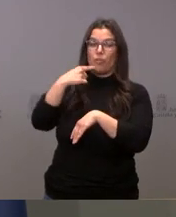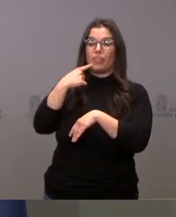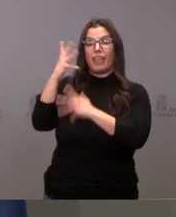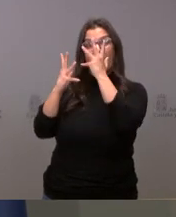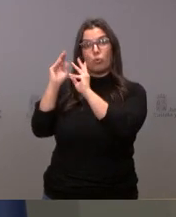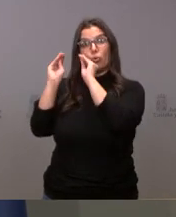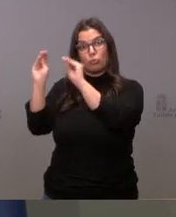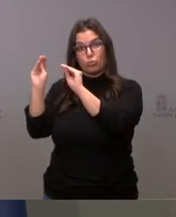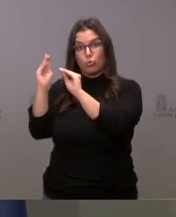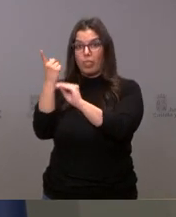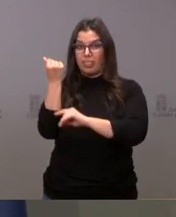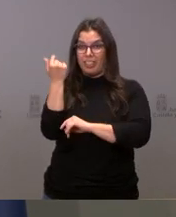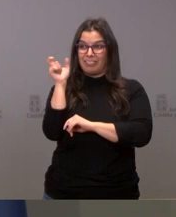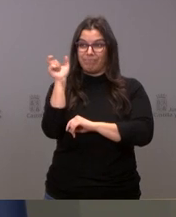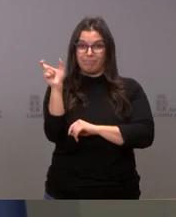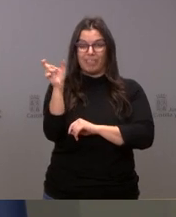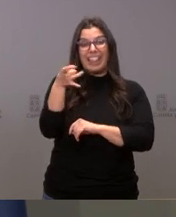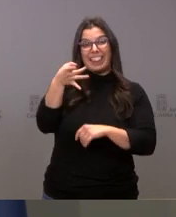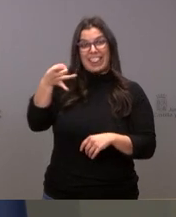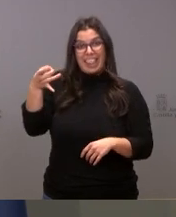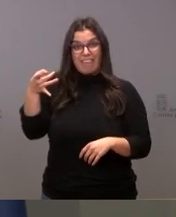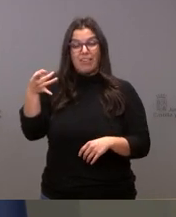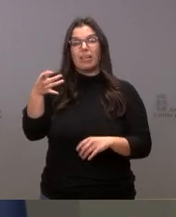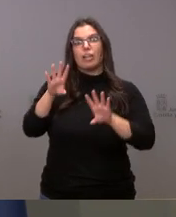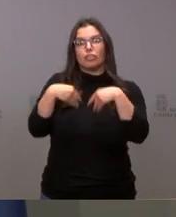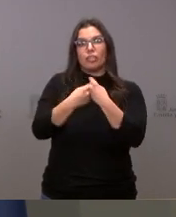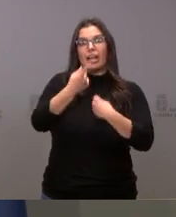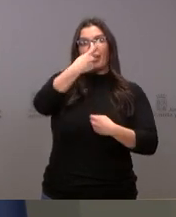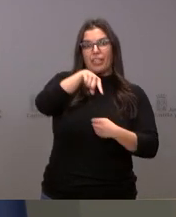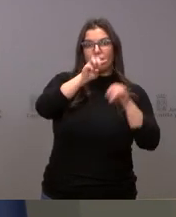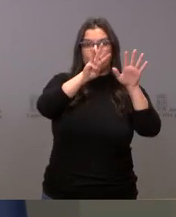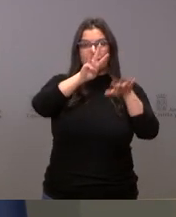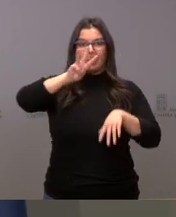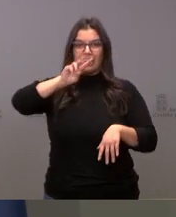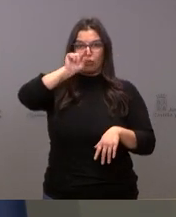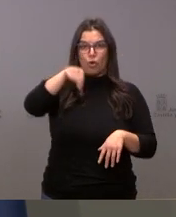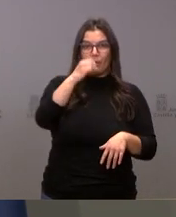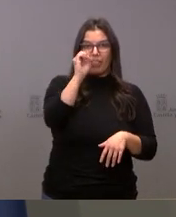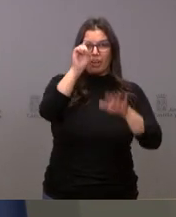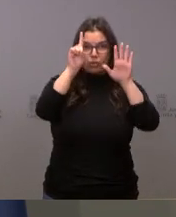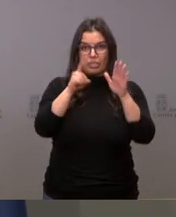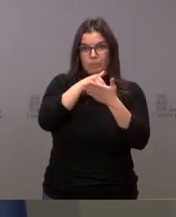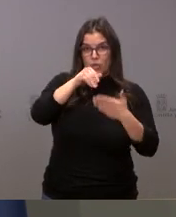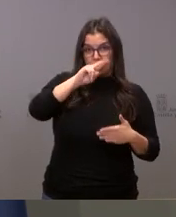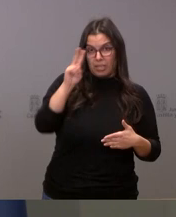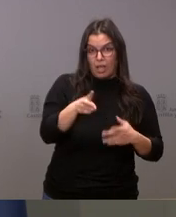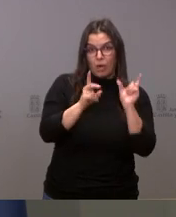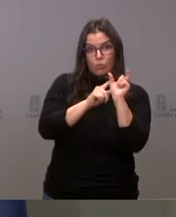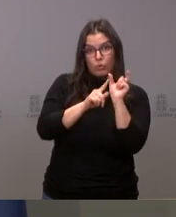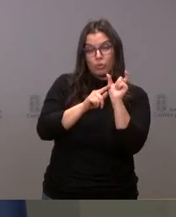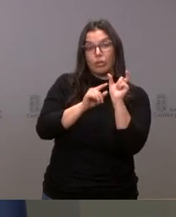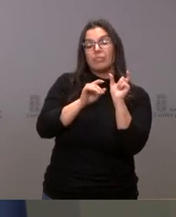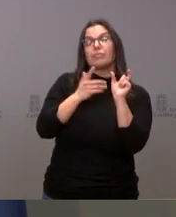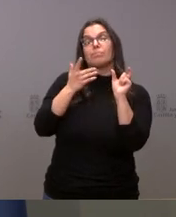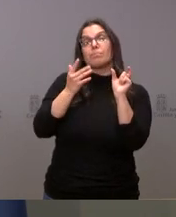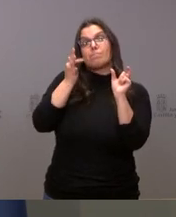la cifra de la deuda asciende a 183,06 millones de euros, a los que hay que